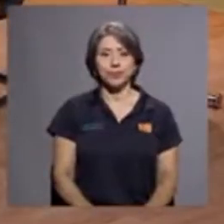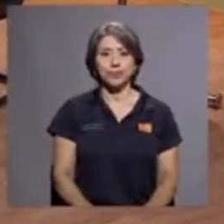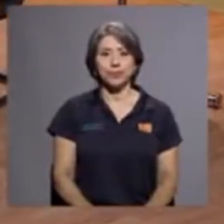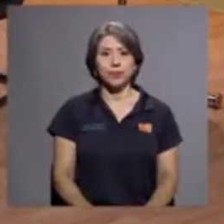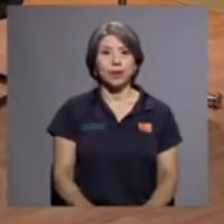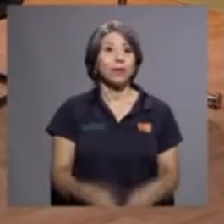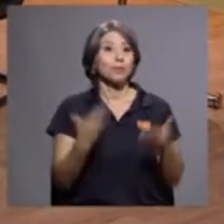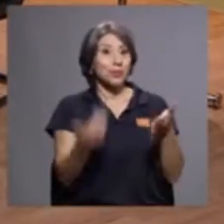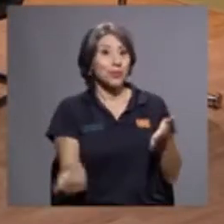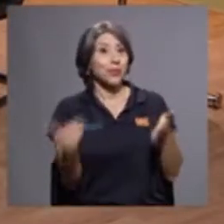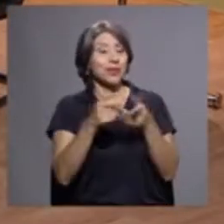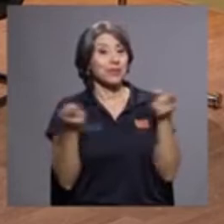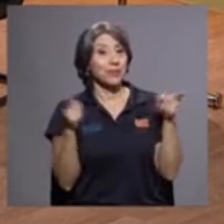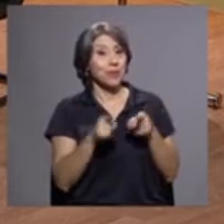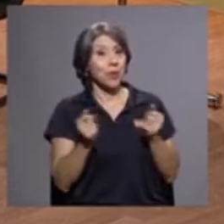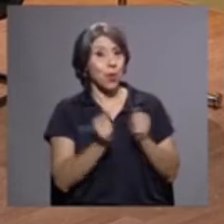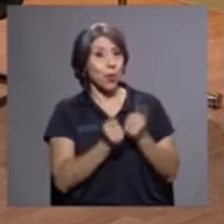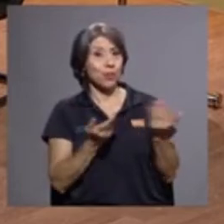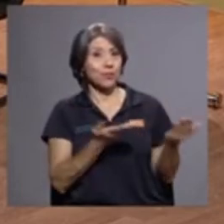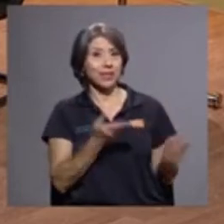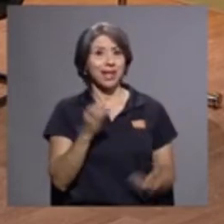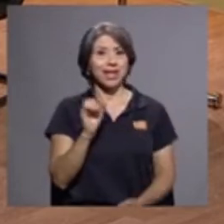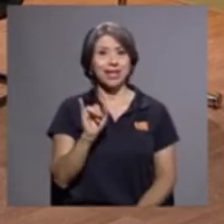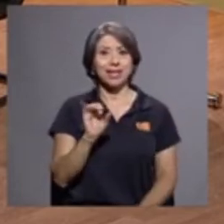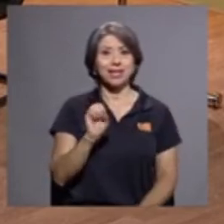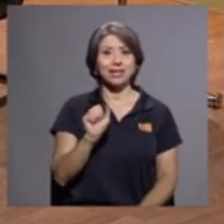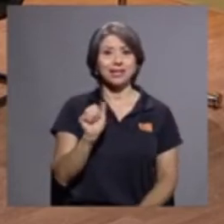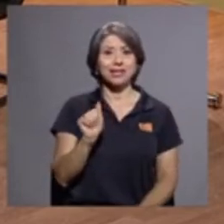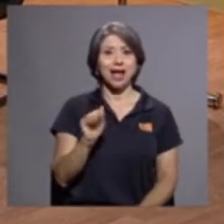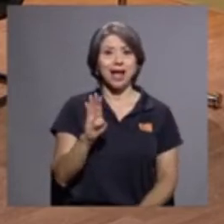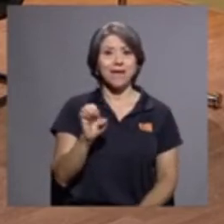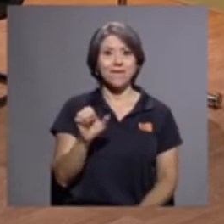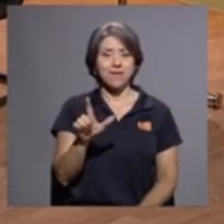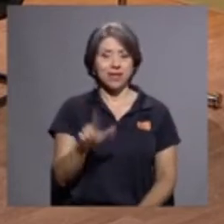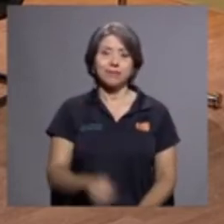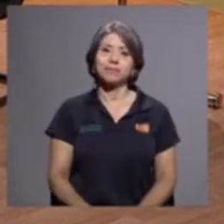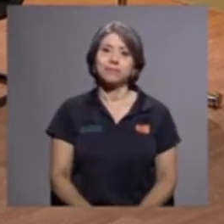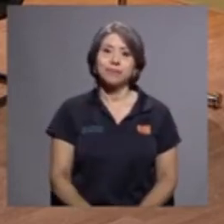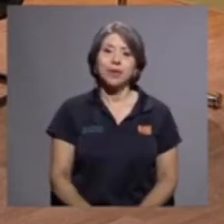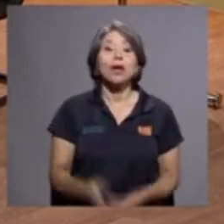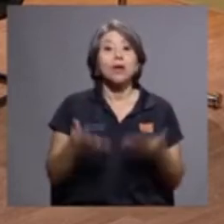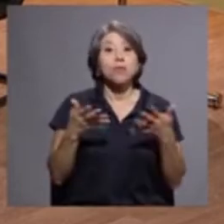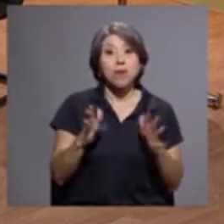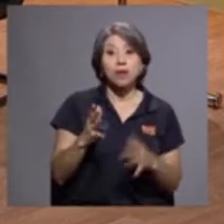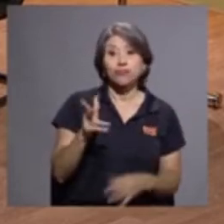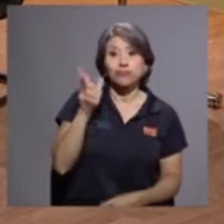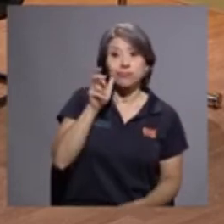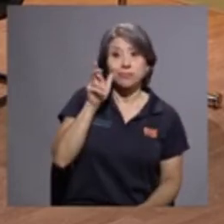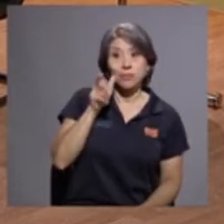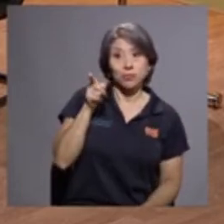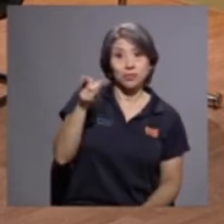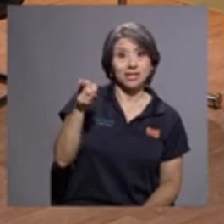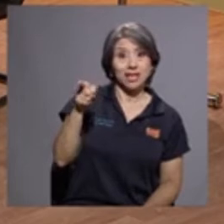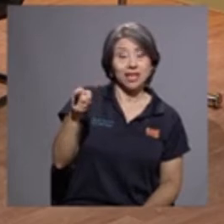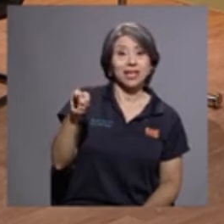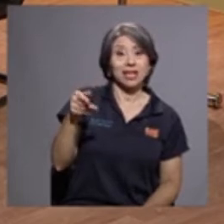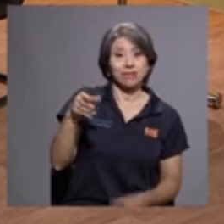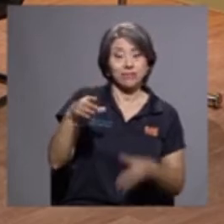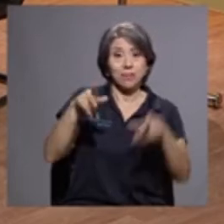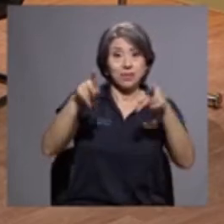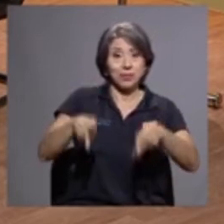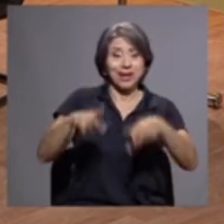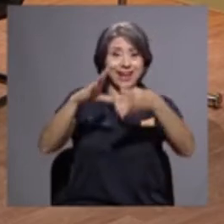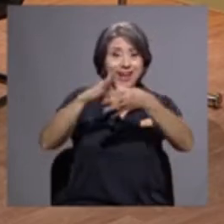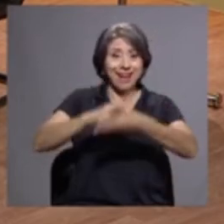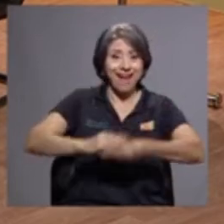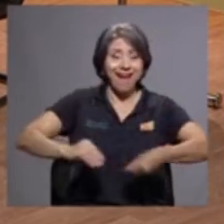Bueno, regresamos casualmente con doña Isabel. Bueno, las declaraciones casualmente de quien en este caso narra el